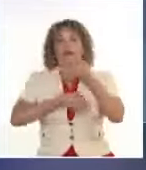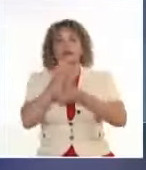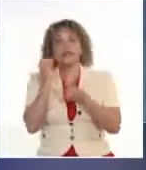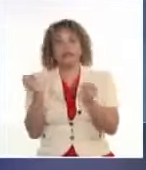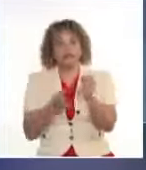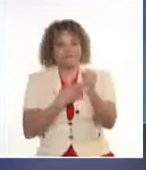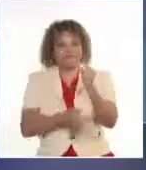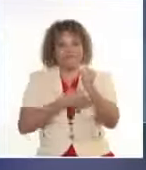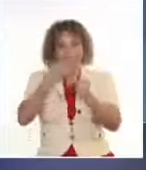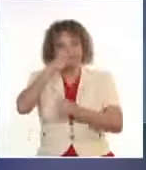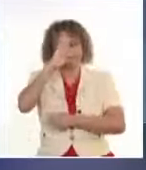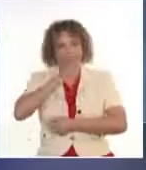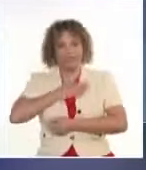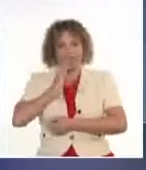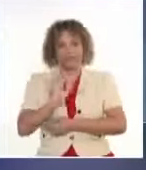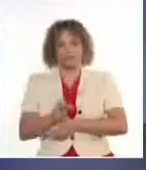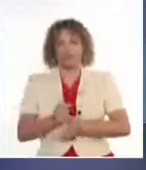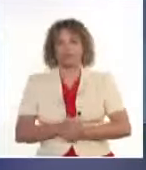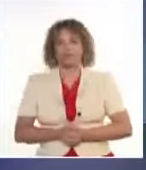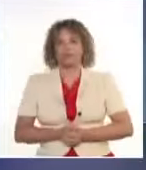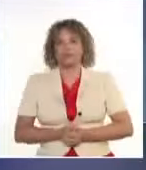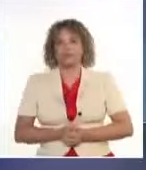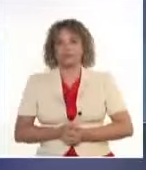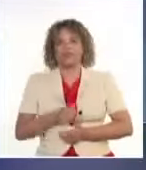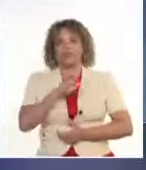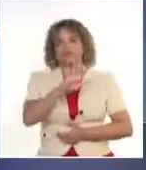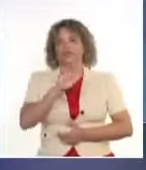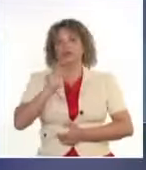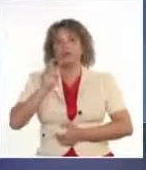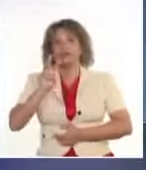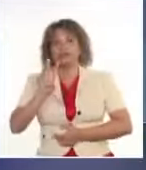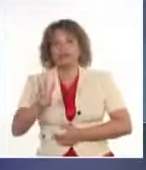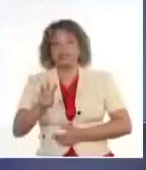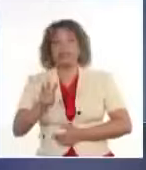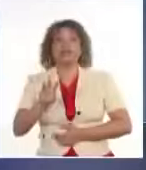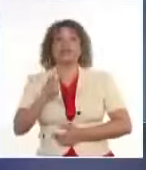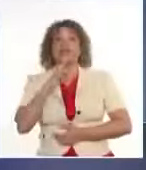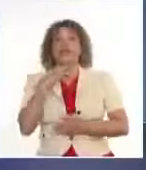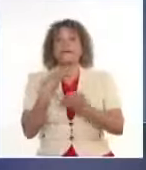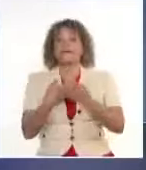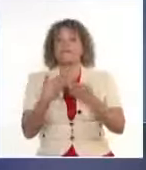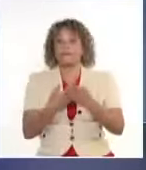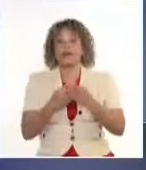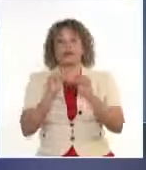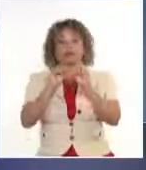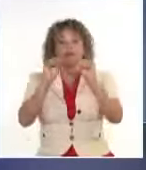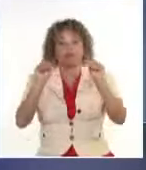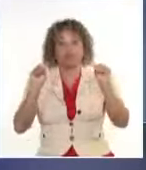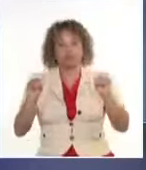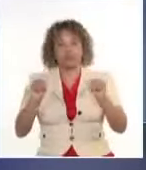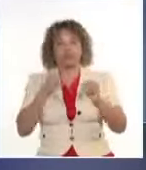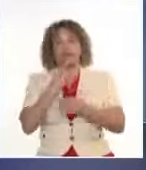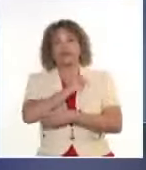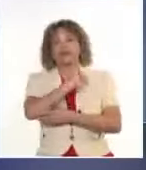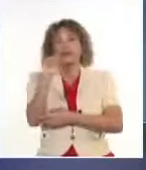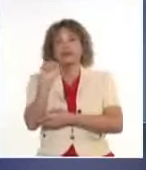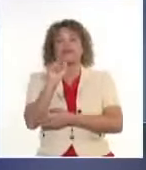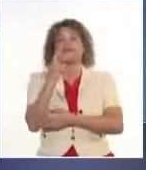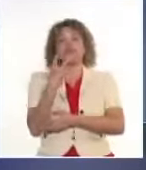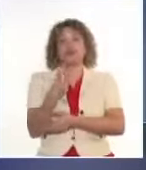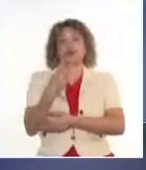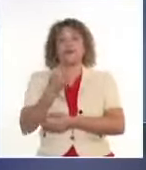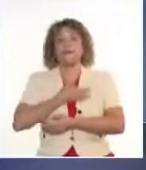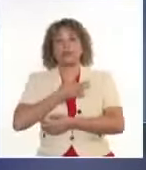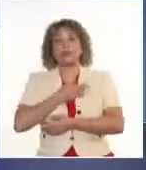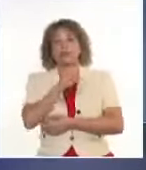país. Con presencia en 53 de las 329 pruebas convocadas, la conquista de dos medallas de oro,